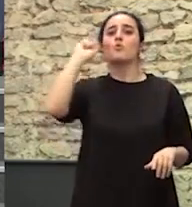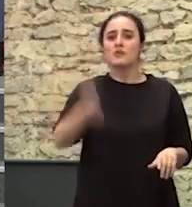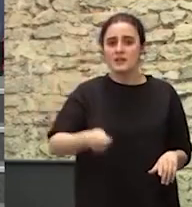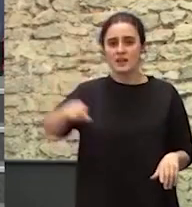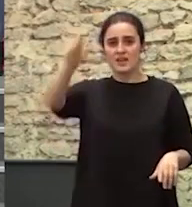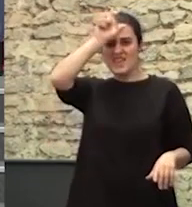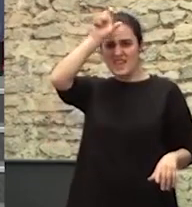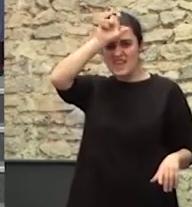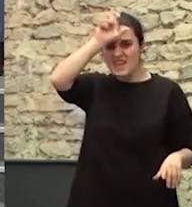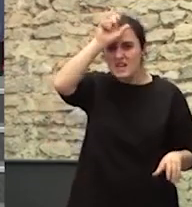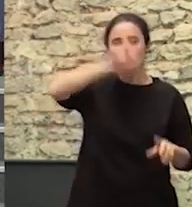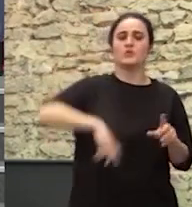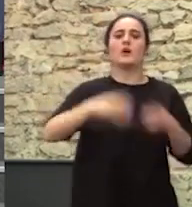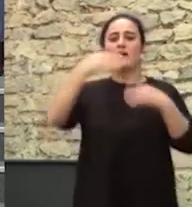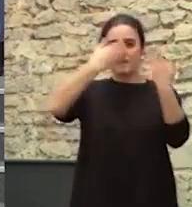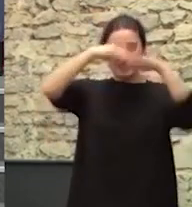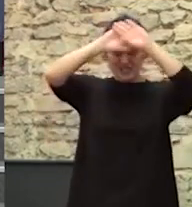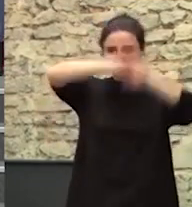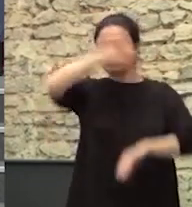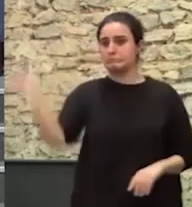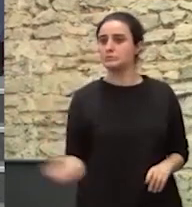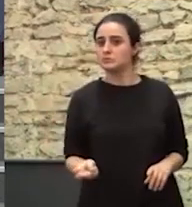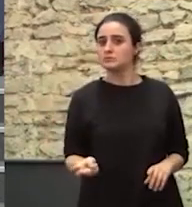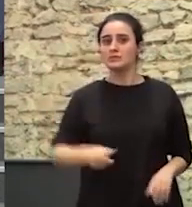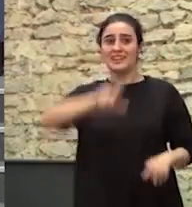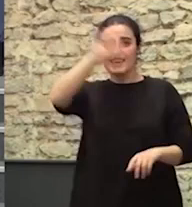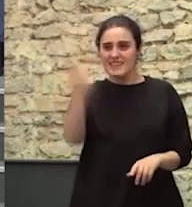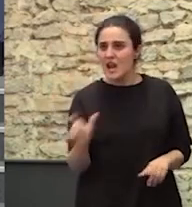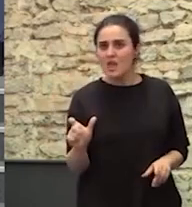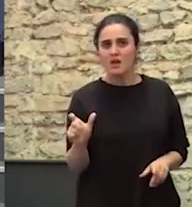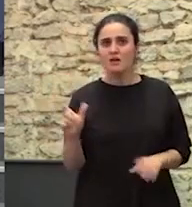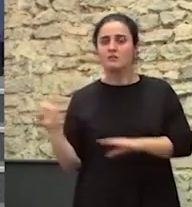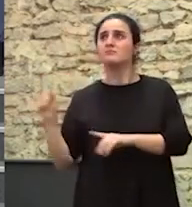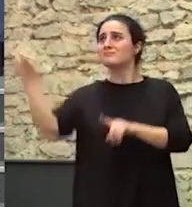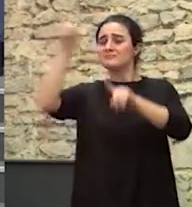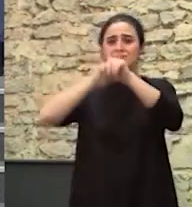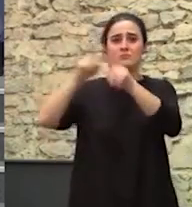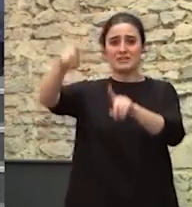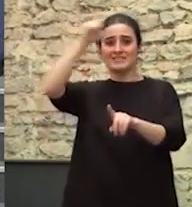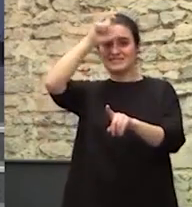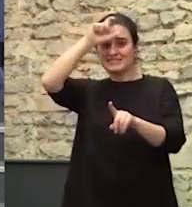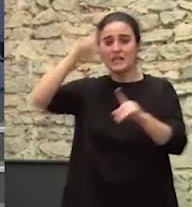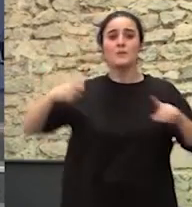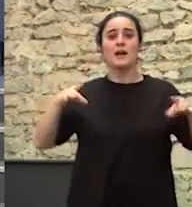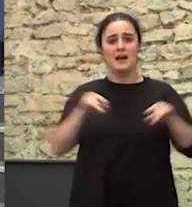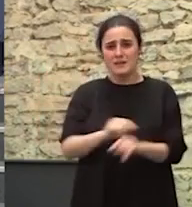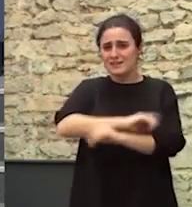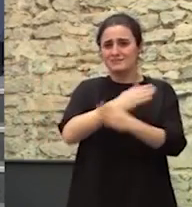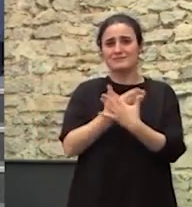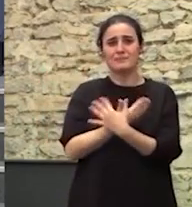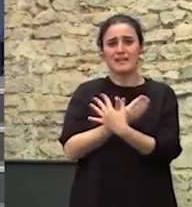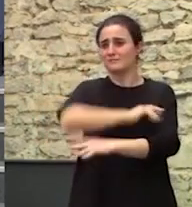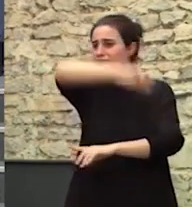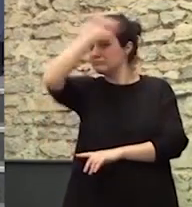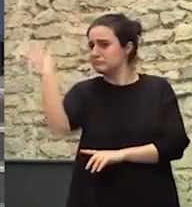Egipto Por Israel Por Afganistán Por Italia Por Serbia Por Albania Formamos